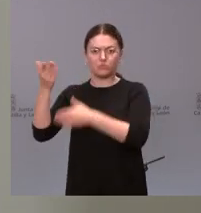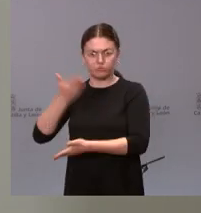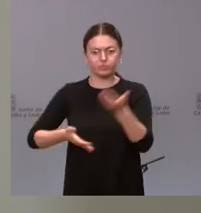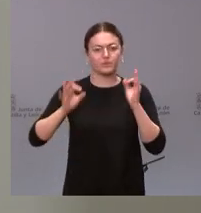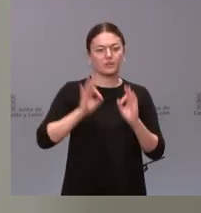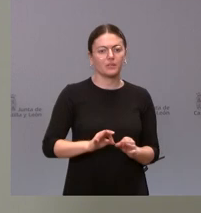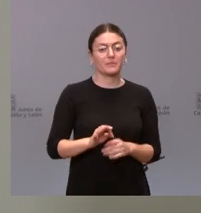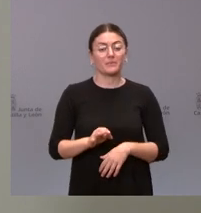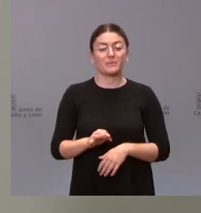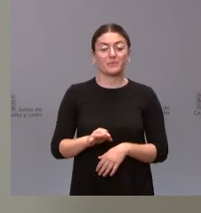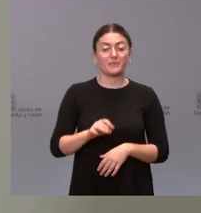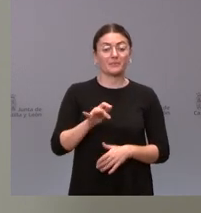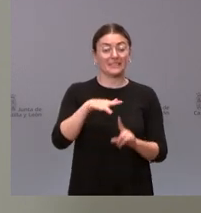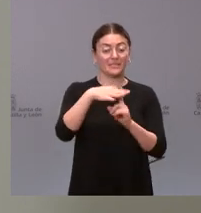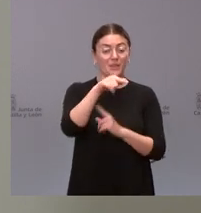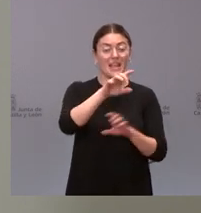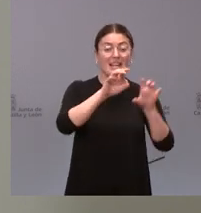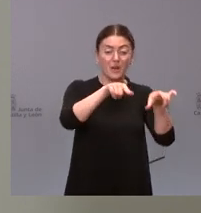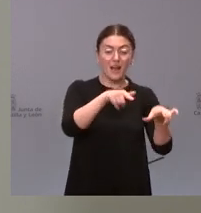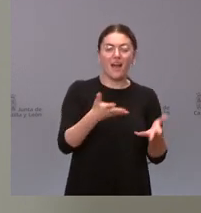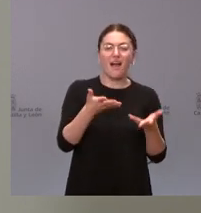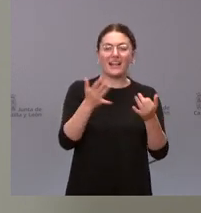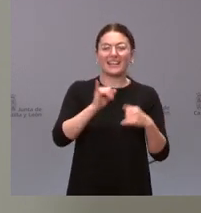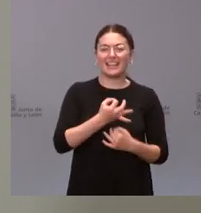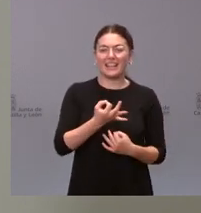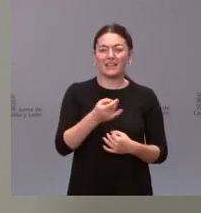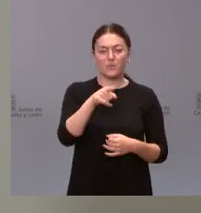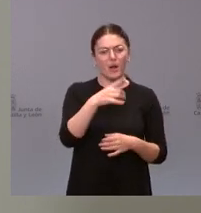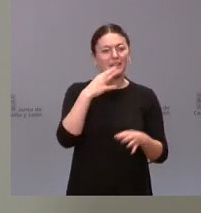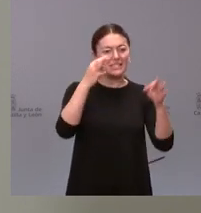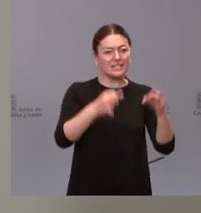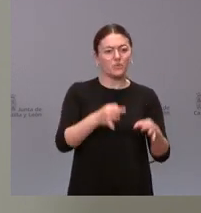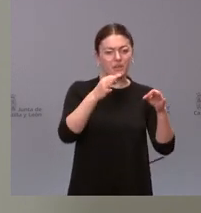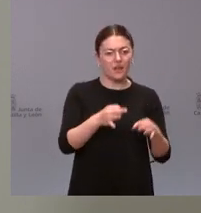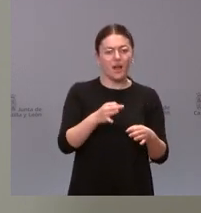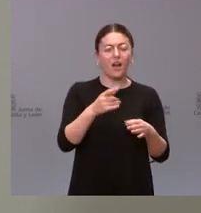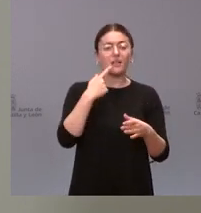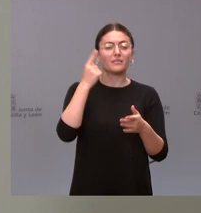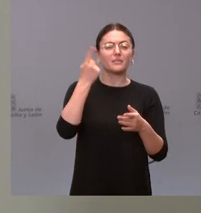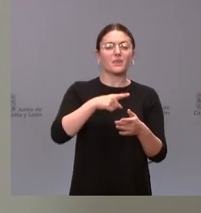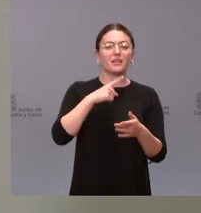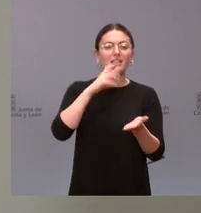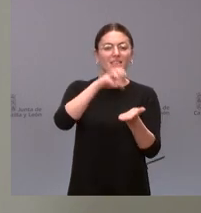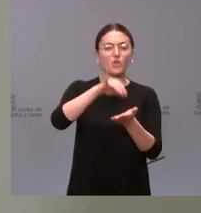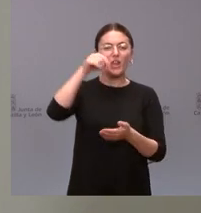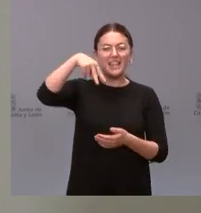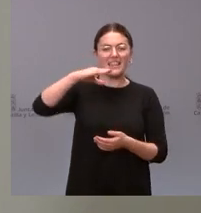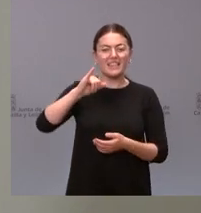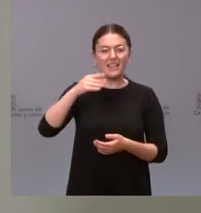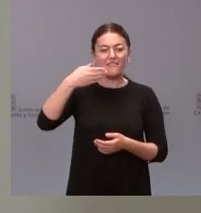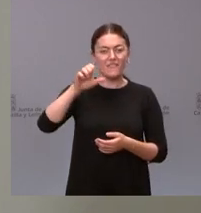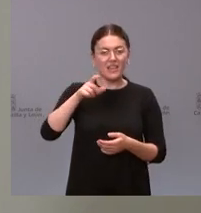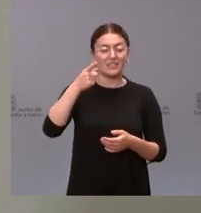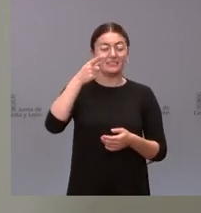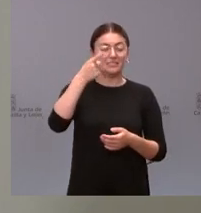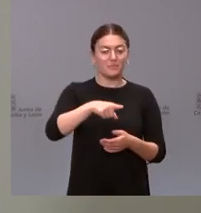de León además de que disponemos pues del clúster de ciberseguridad del INCIBE del centro de supercomputación que son elementos añadidos a todo